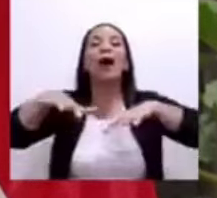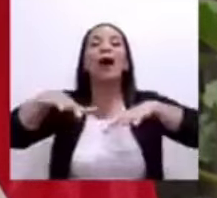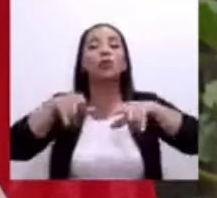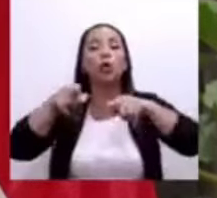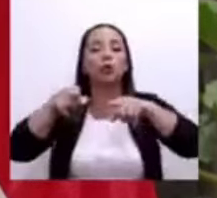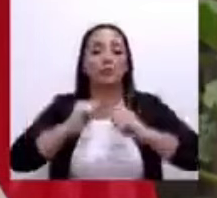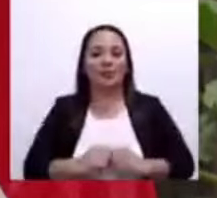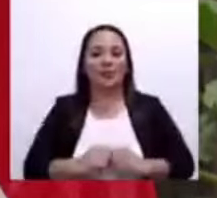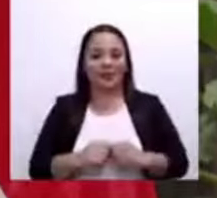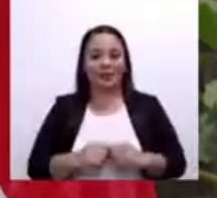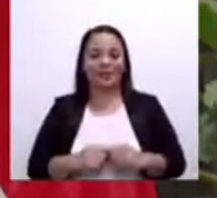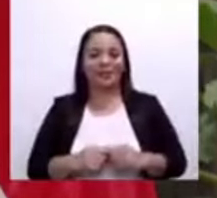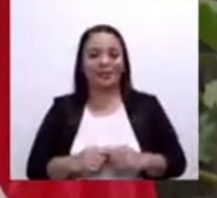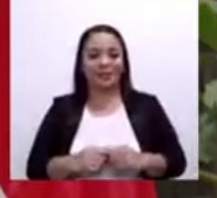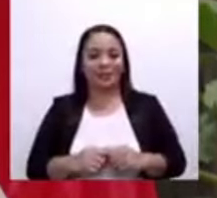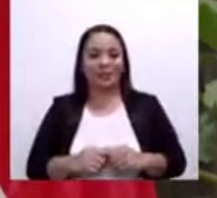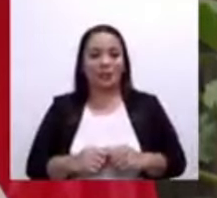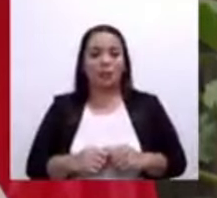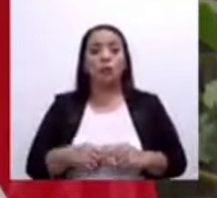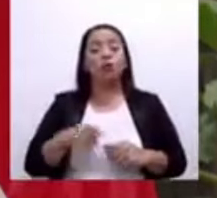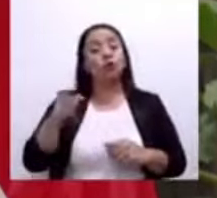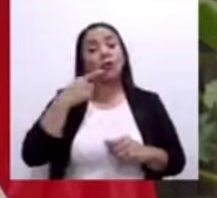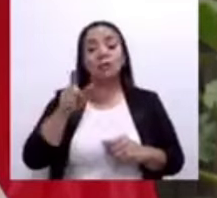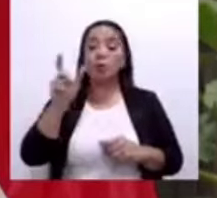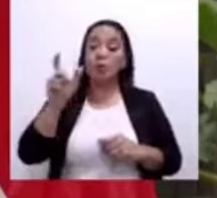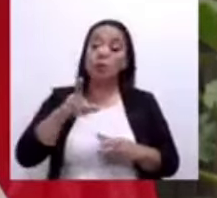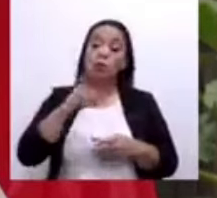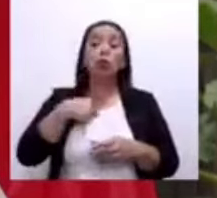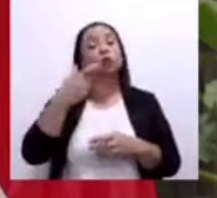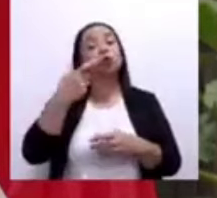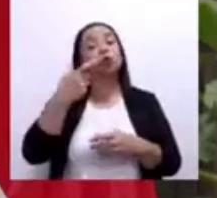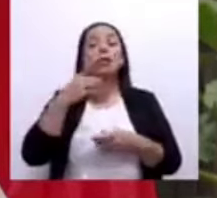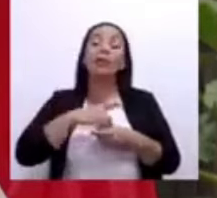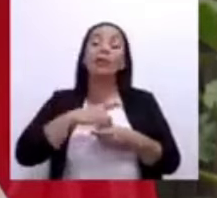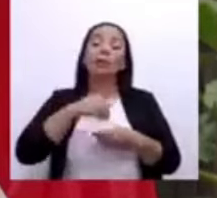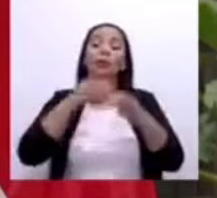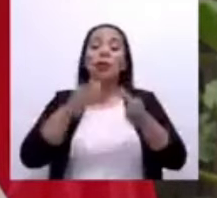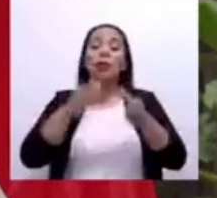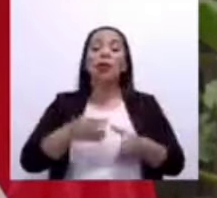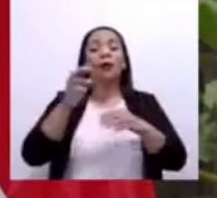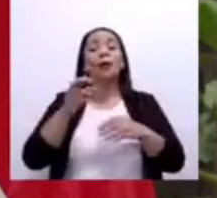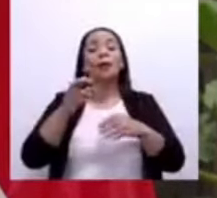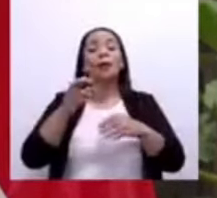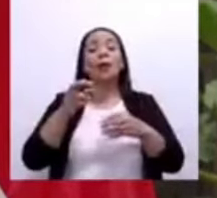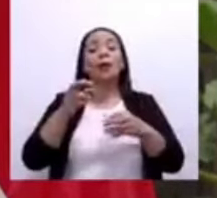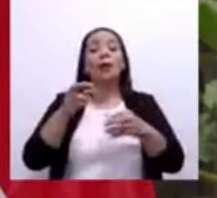decir, soy diputada de la República, usted me deja entrar a pesar de las reglas que hay aquí.